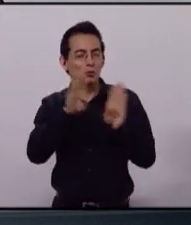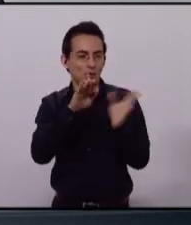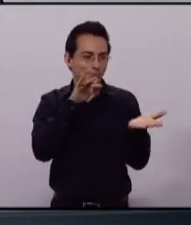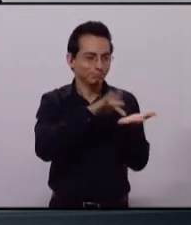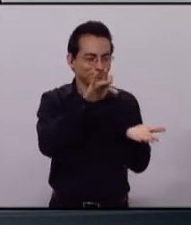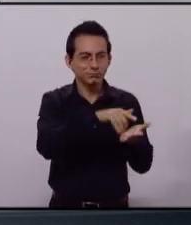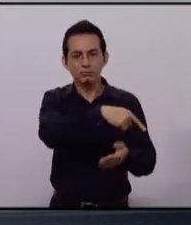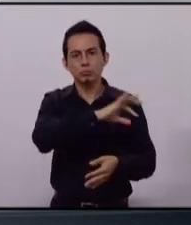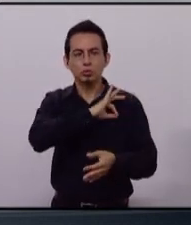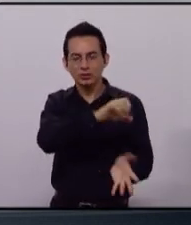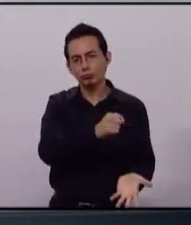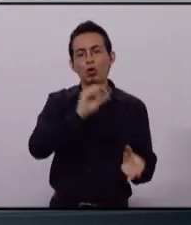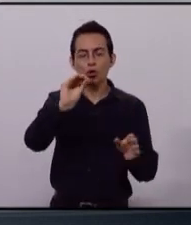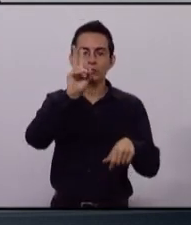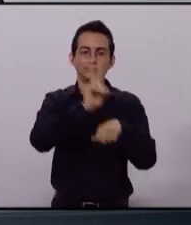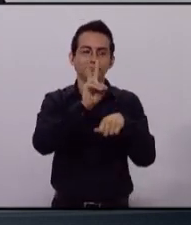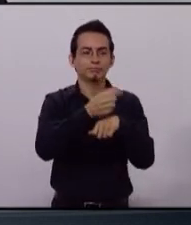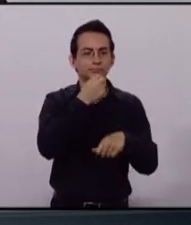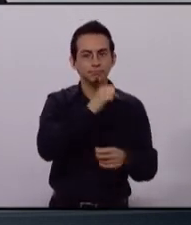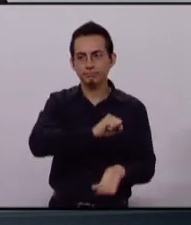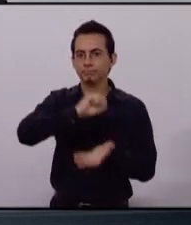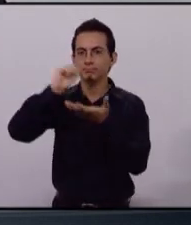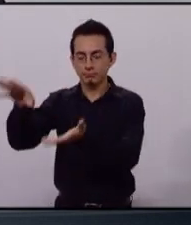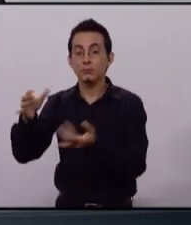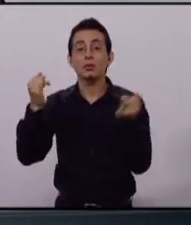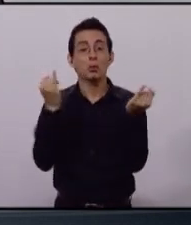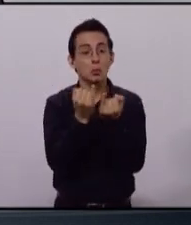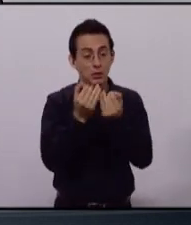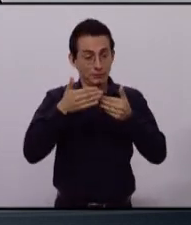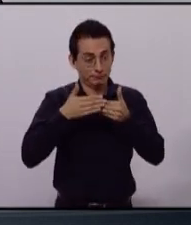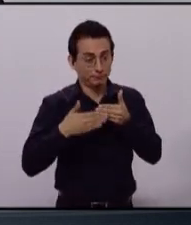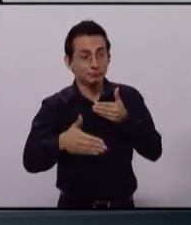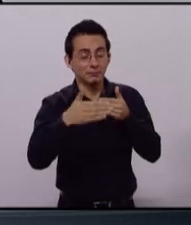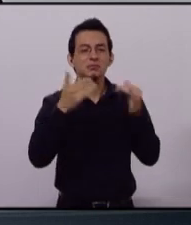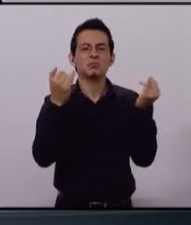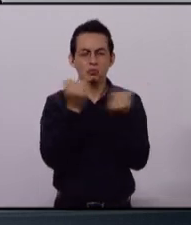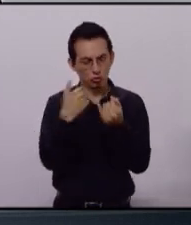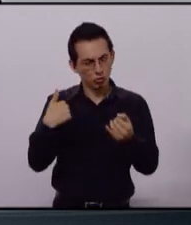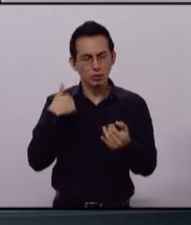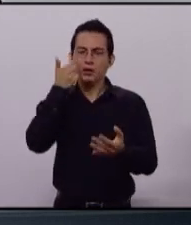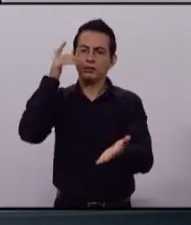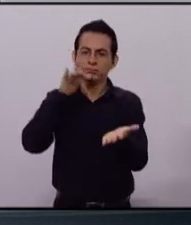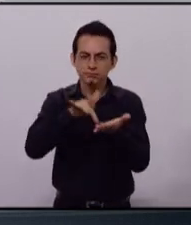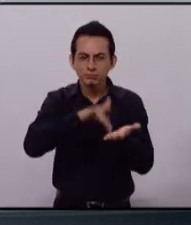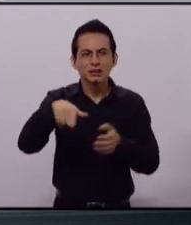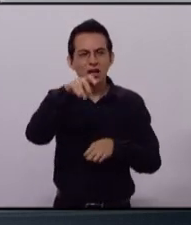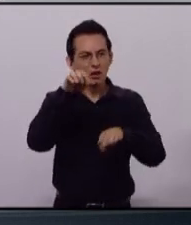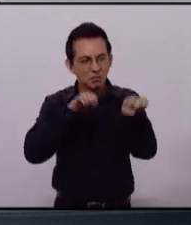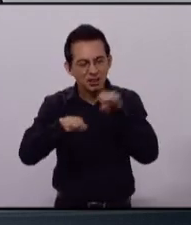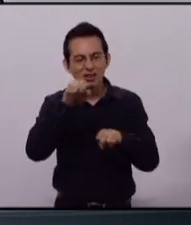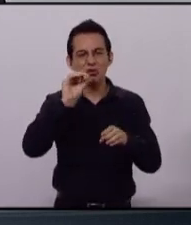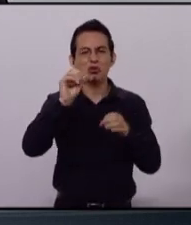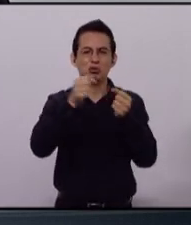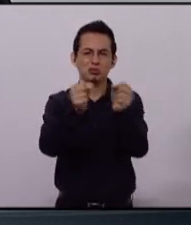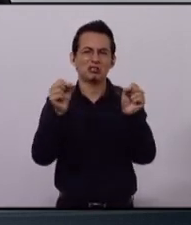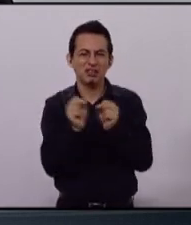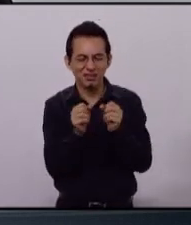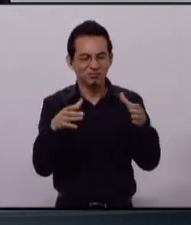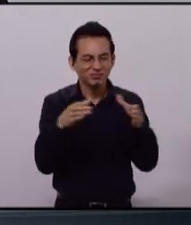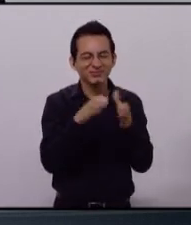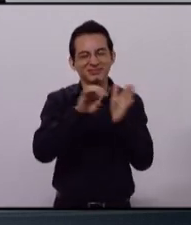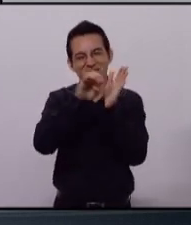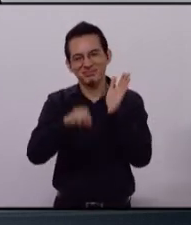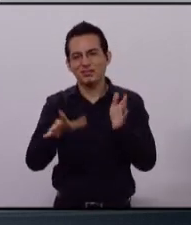cuide a sus hijos en estancias infantiles. Vamos a fomentar el desarrollo de las empresas sociales, incluyendo las sociedades cooperativas,